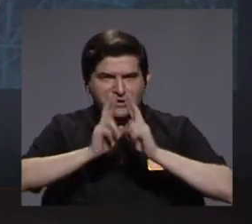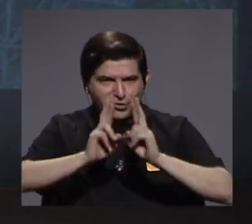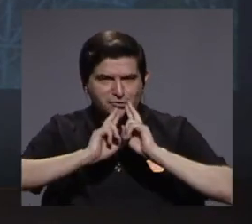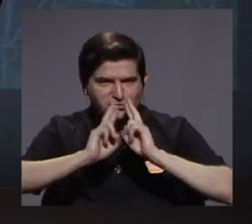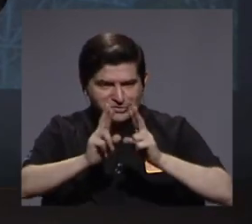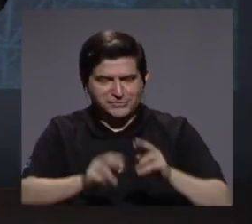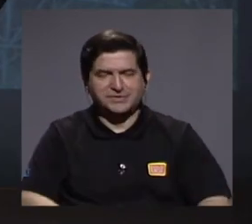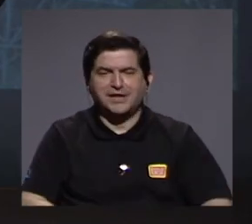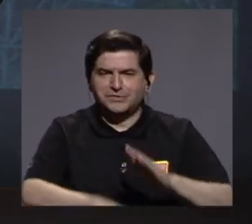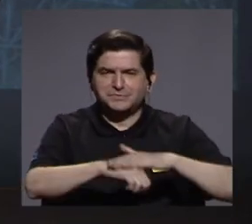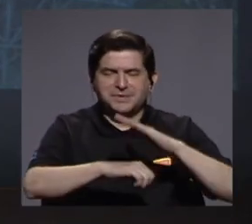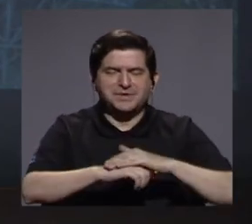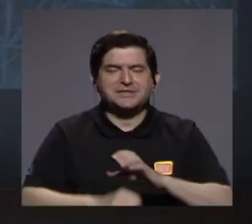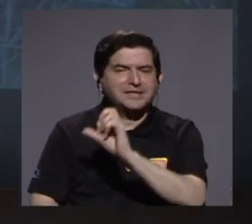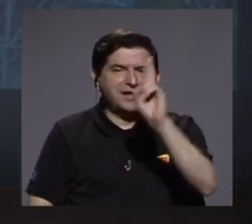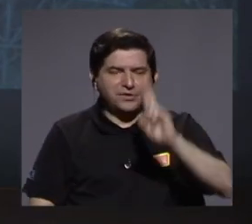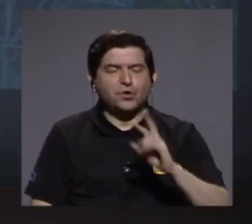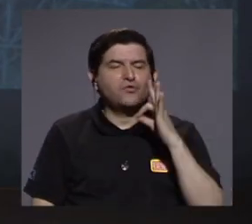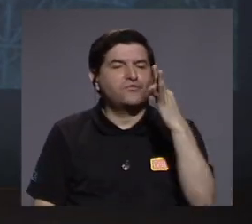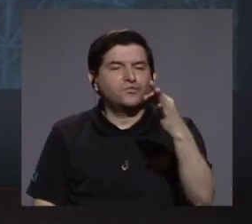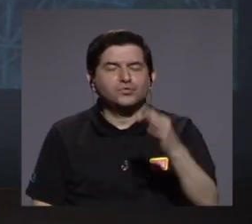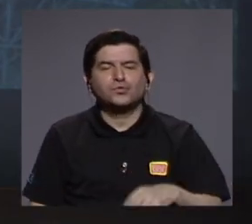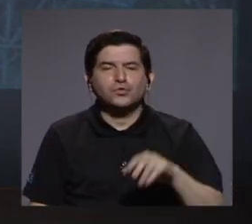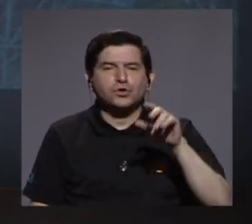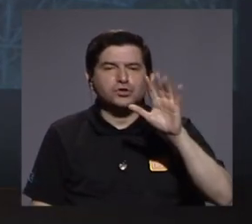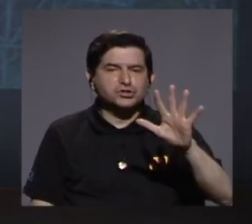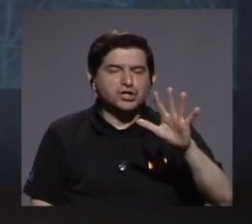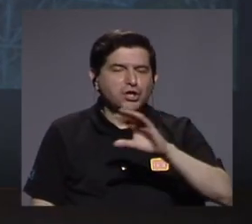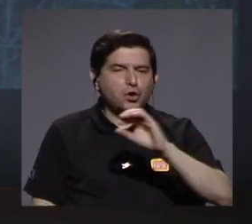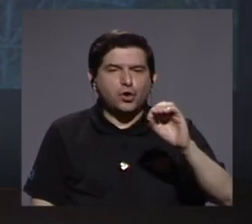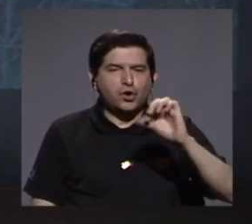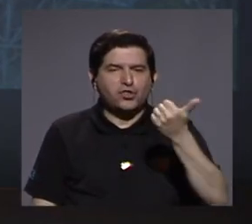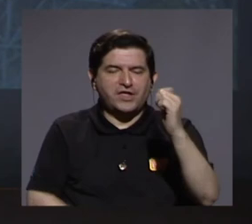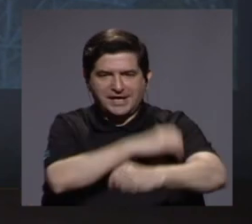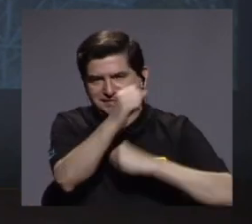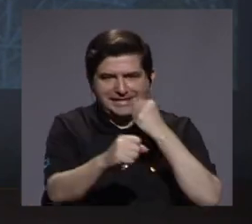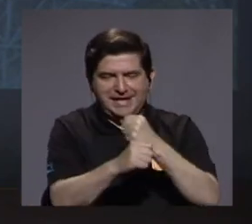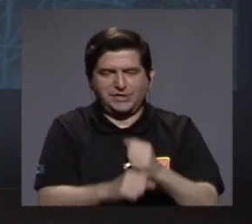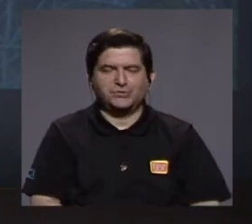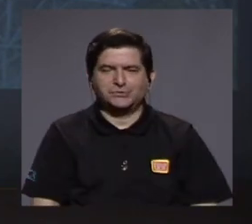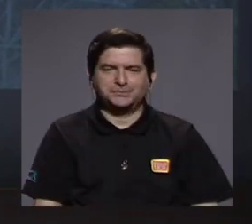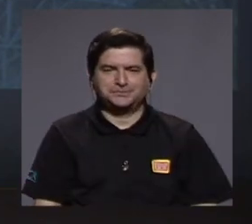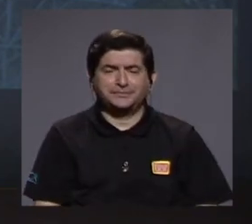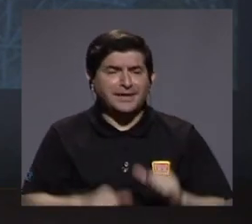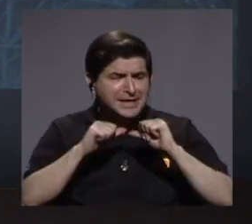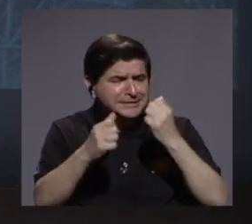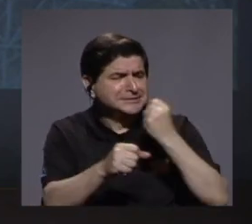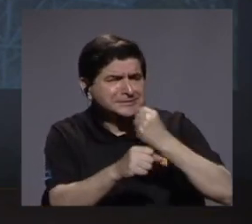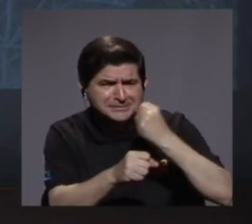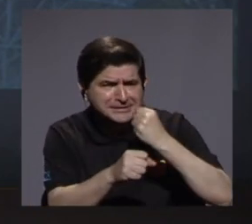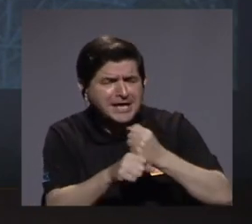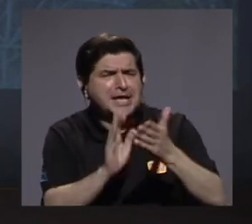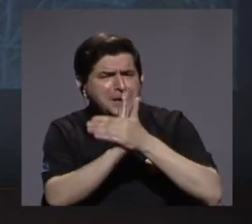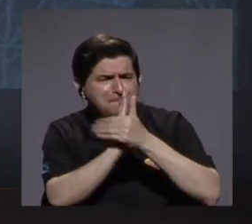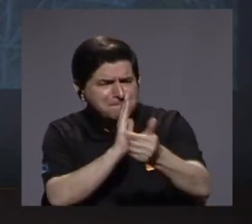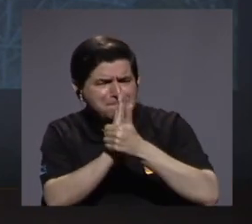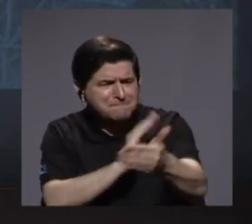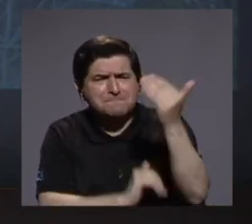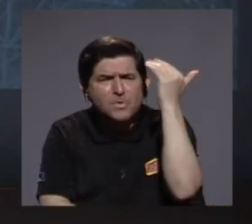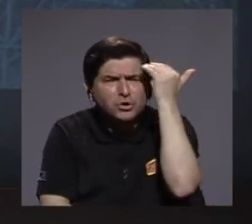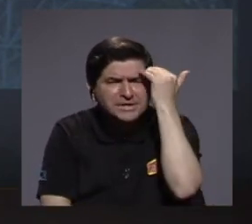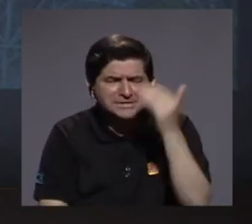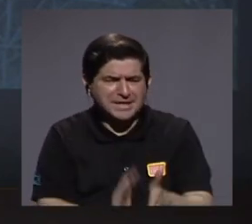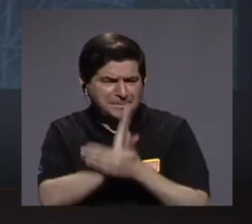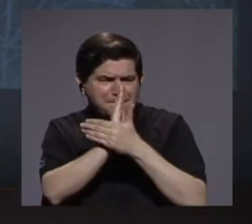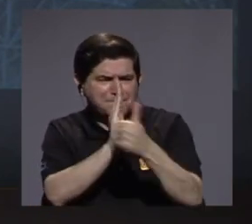para la Costa Rica de los próximos cinco y diez años. Así es, que sigamos adelante, potenciemos el conocimiento,